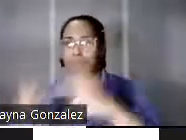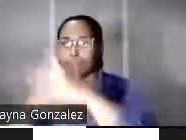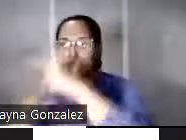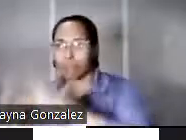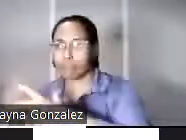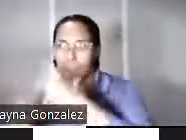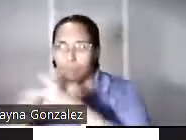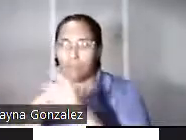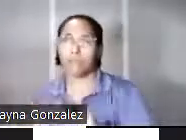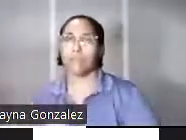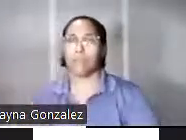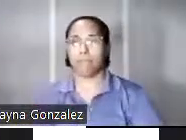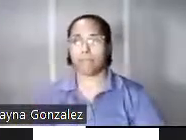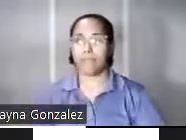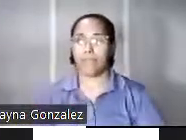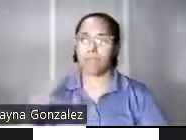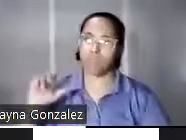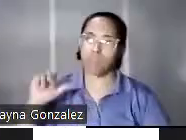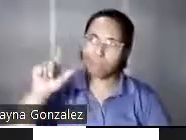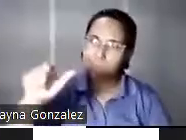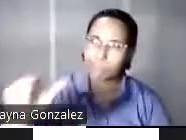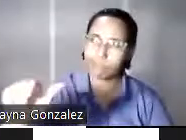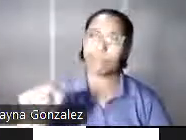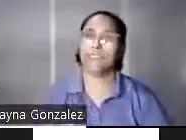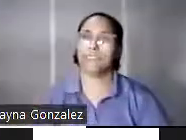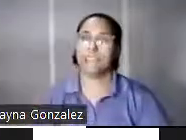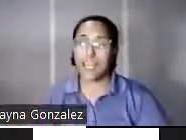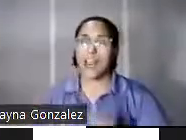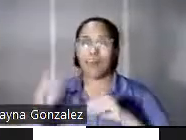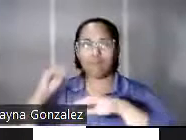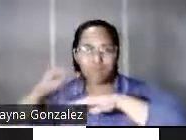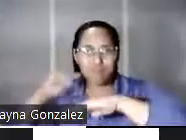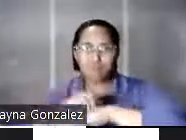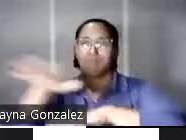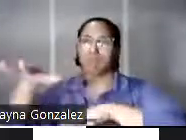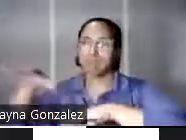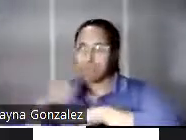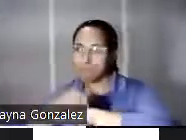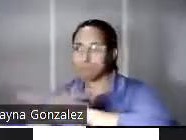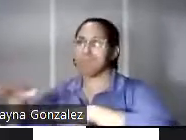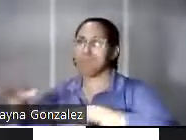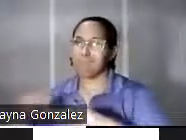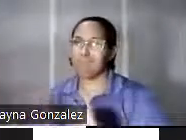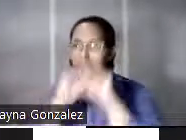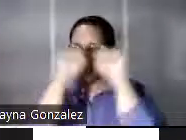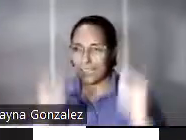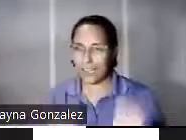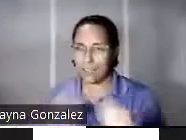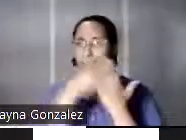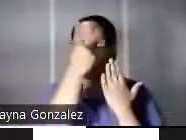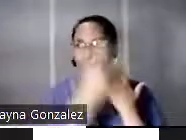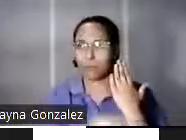inmediatas con ellas. Eventualmente ya eso influencia, ¿verdad? Los enfoques temáticos de la programación